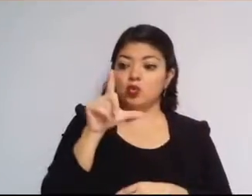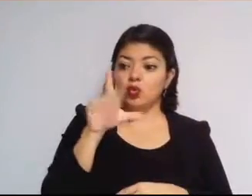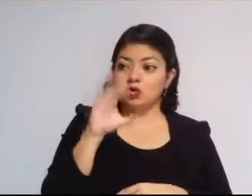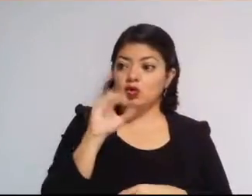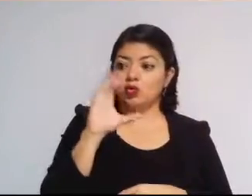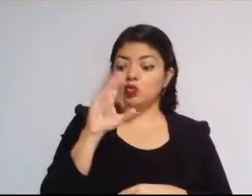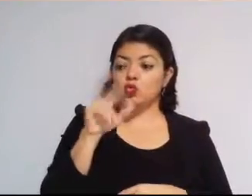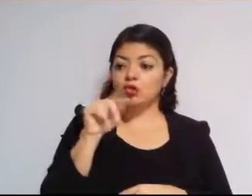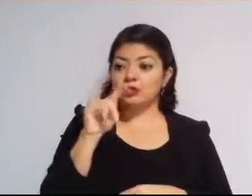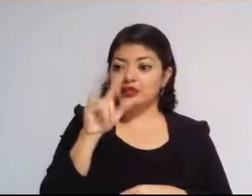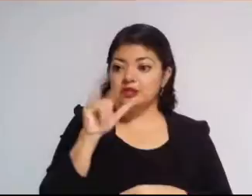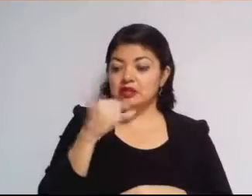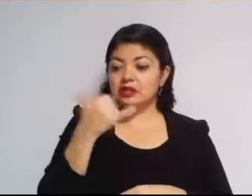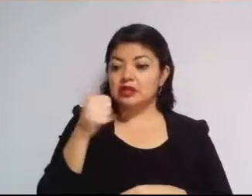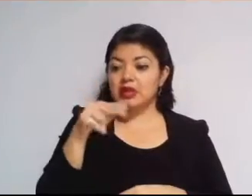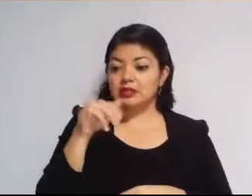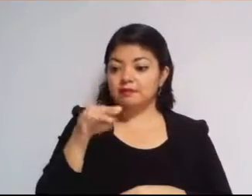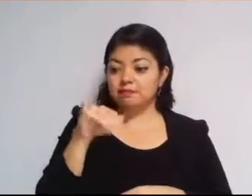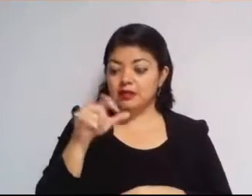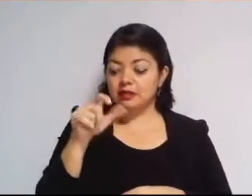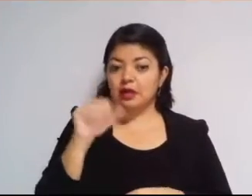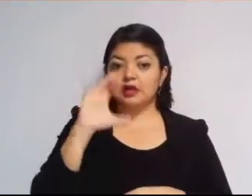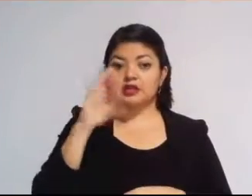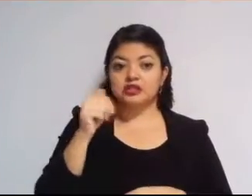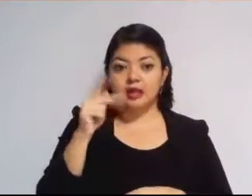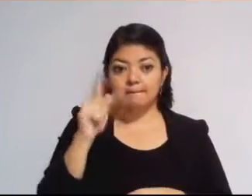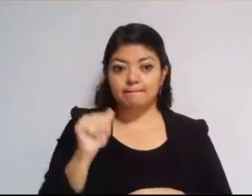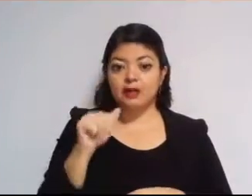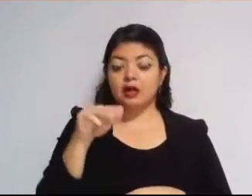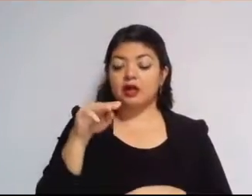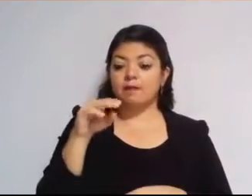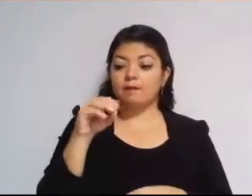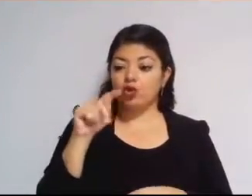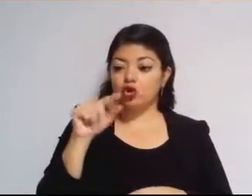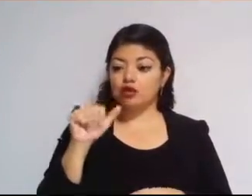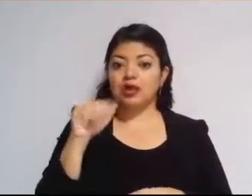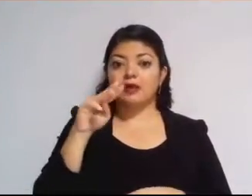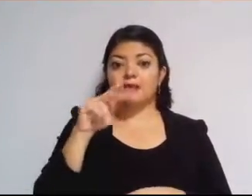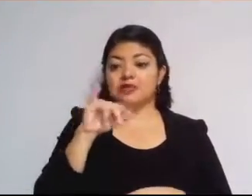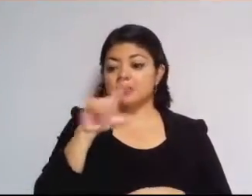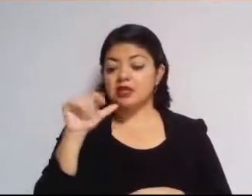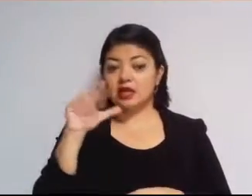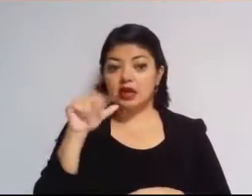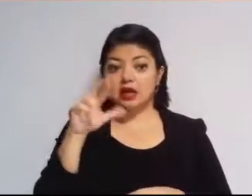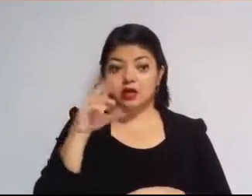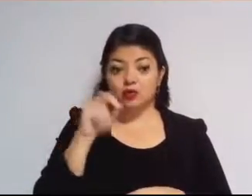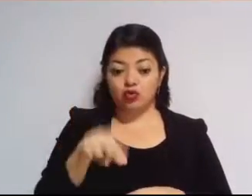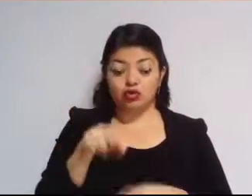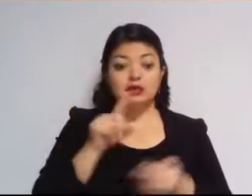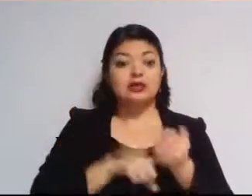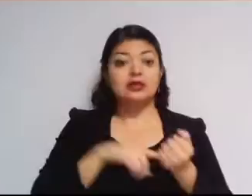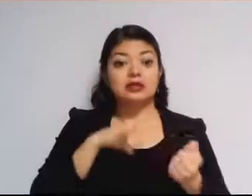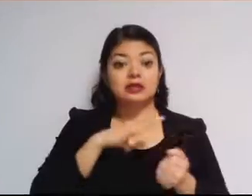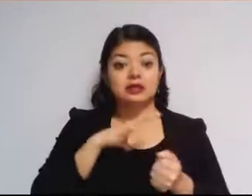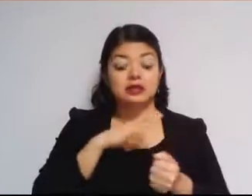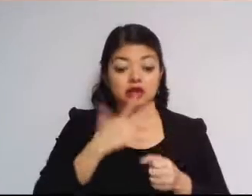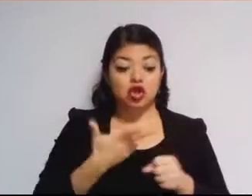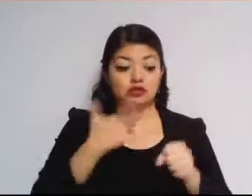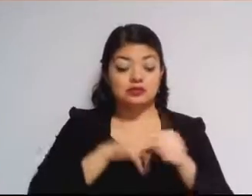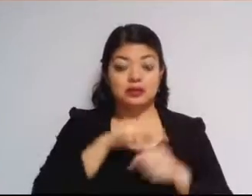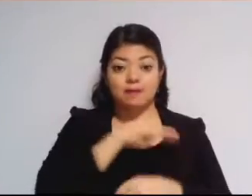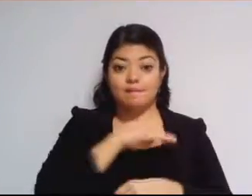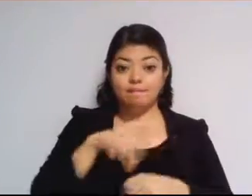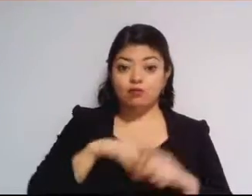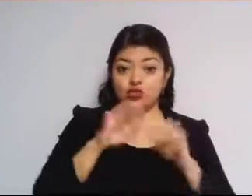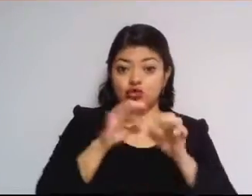Yaniquilpan, Timilpan, Chapa, Demota y Villa del Carbón, que a pesar de constar con un hospital municipal, tampoco